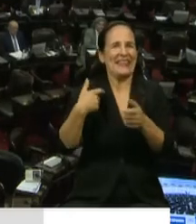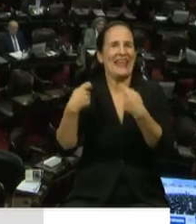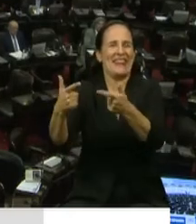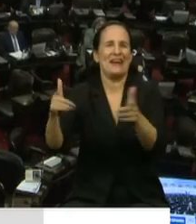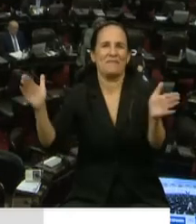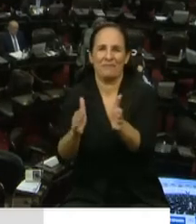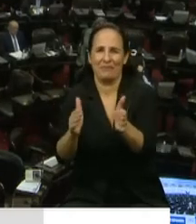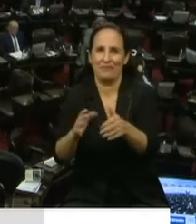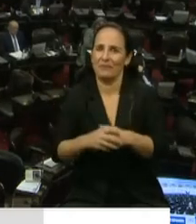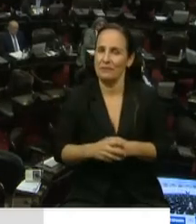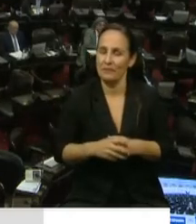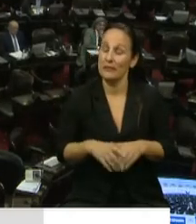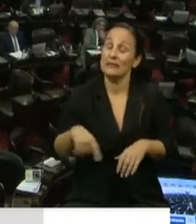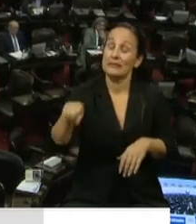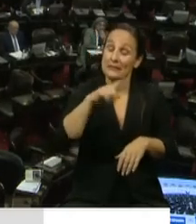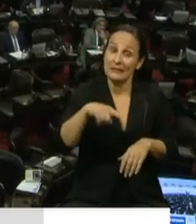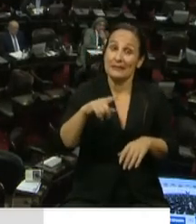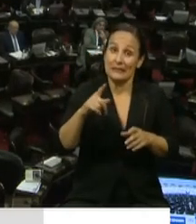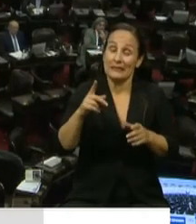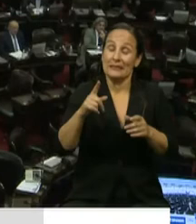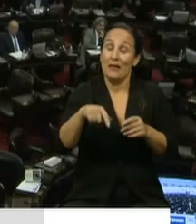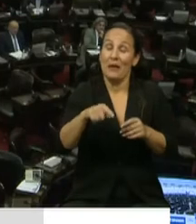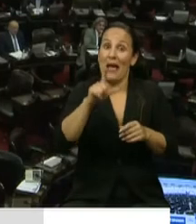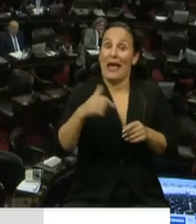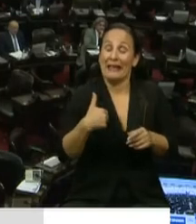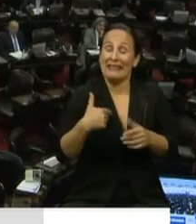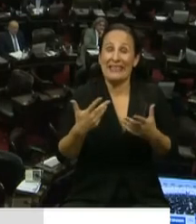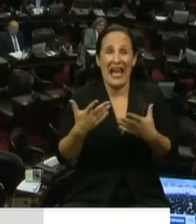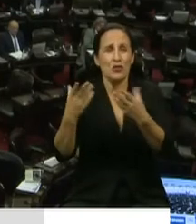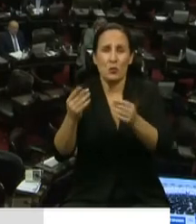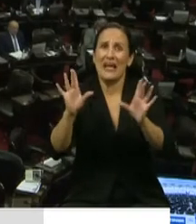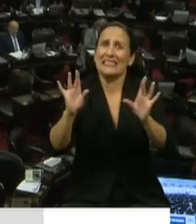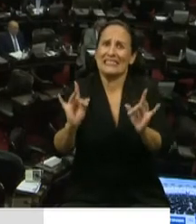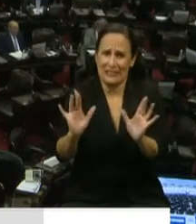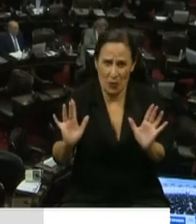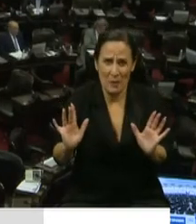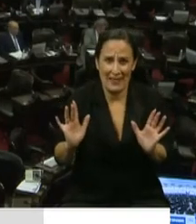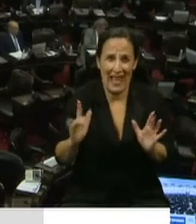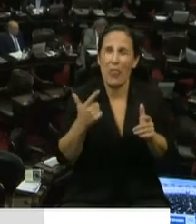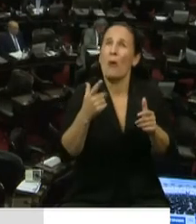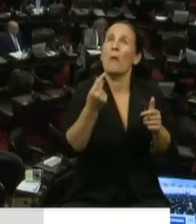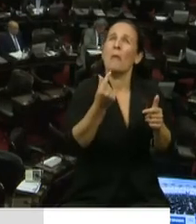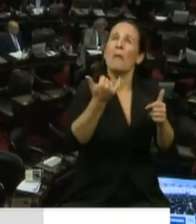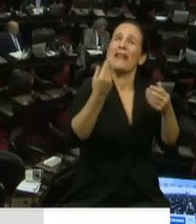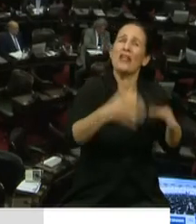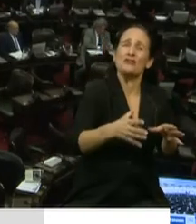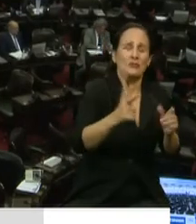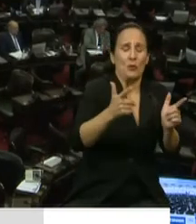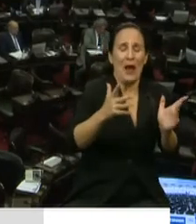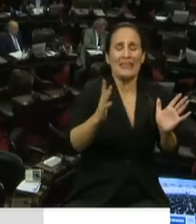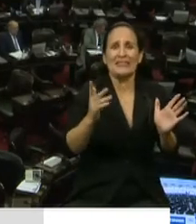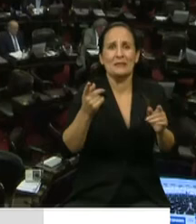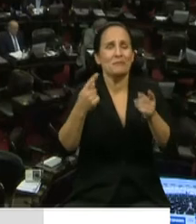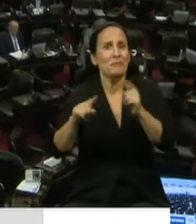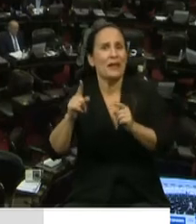restricciones, tenemos poca espalda como país para dar esta ayuda, pero la verdad sea dicha, ese es el problema. La India